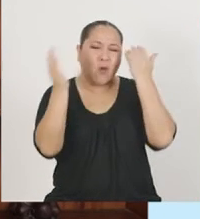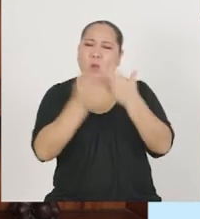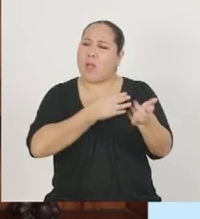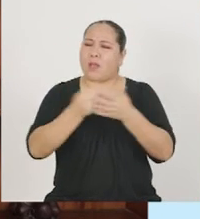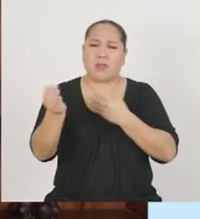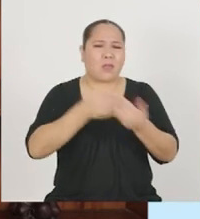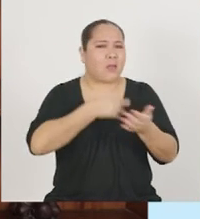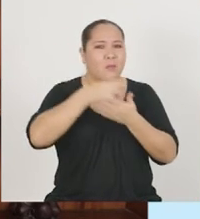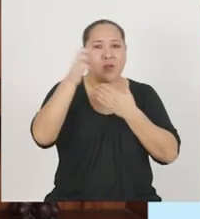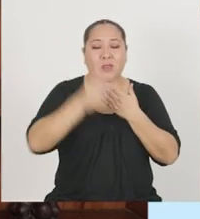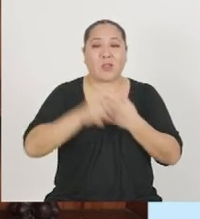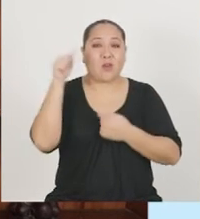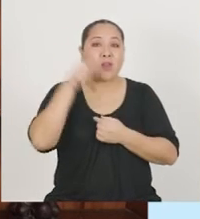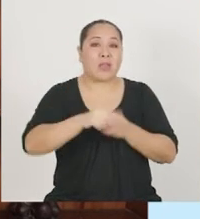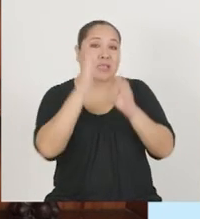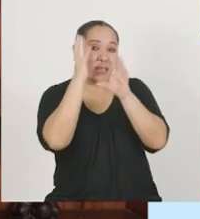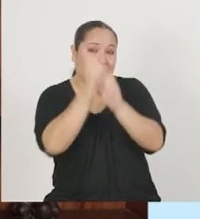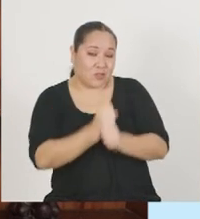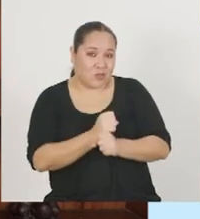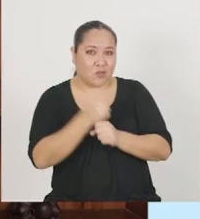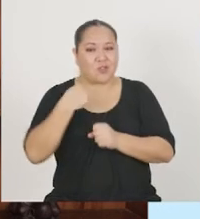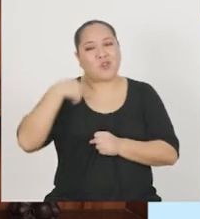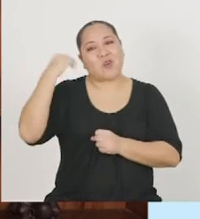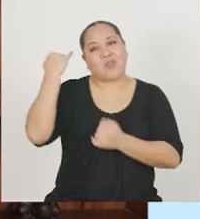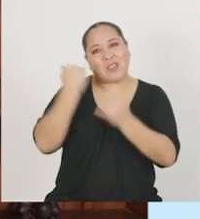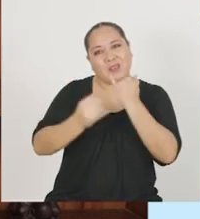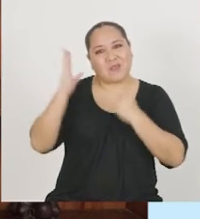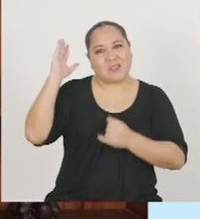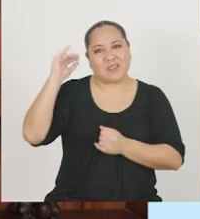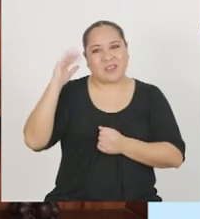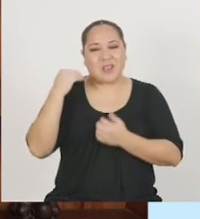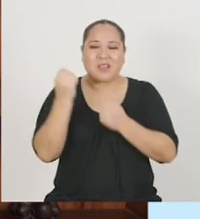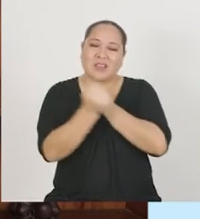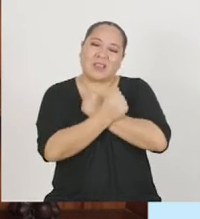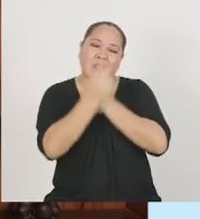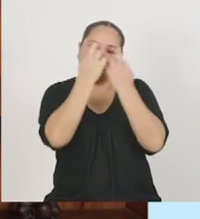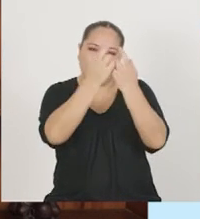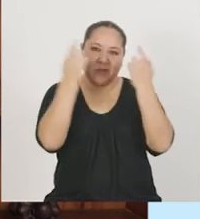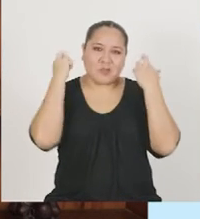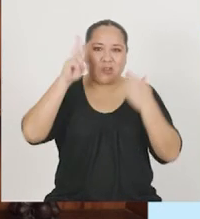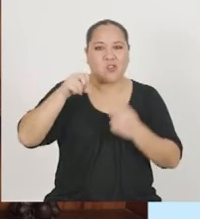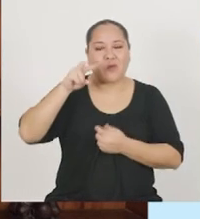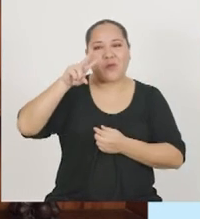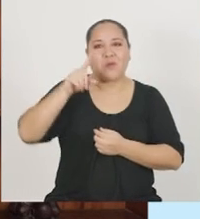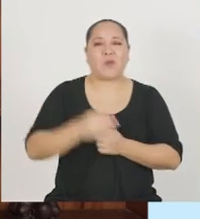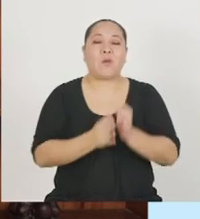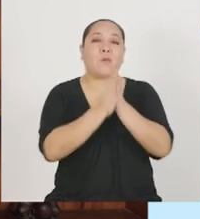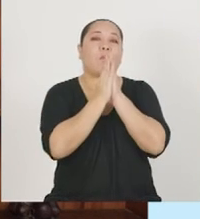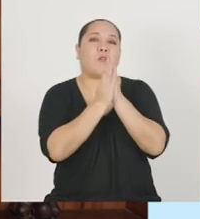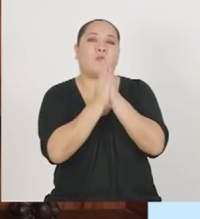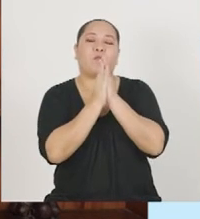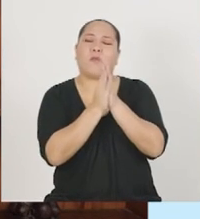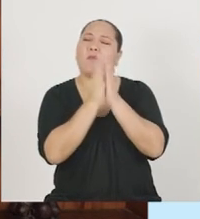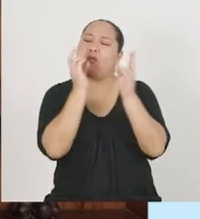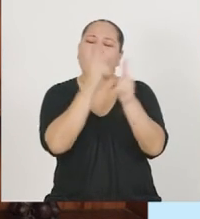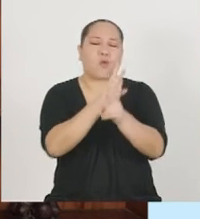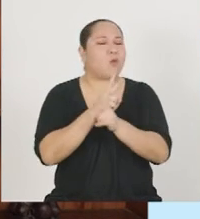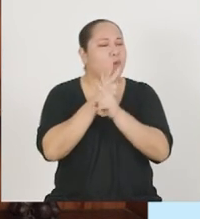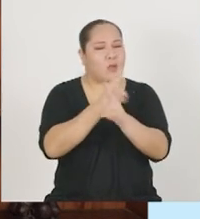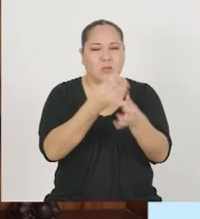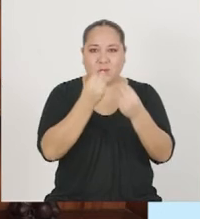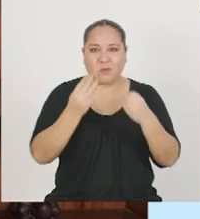nuestros proyectos. Con este resumen, me despido de ustedes, querida Promo 2021. Por favor,